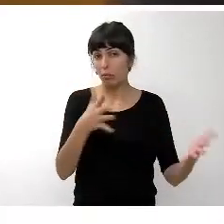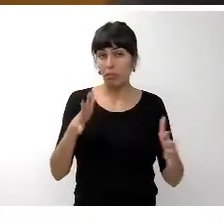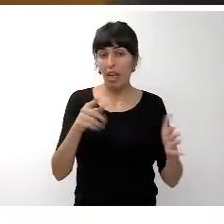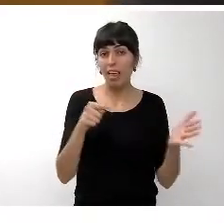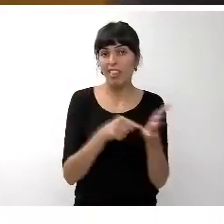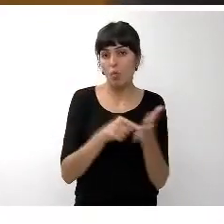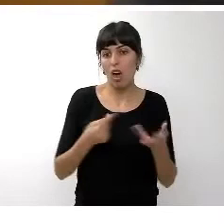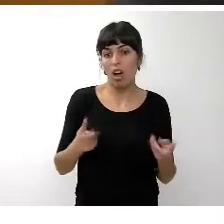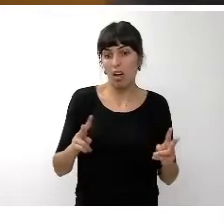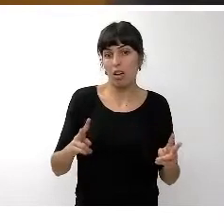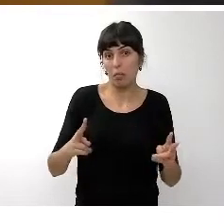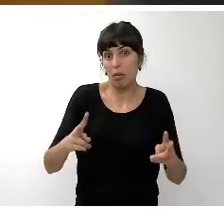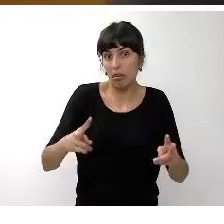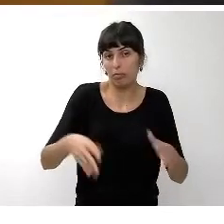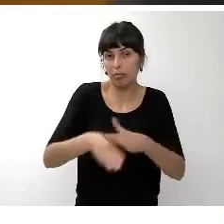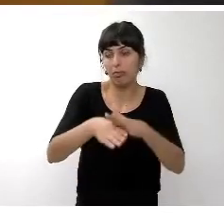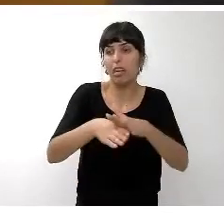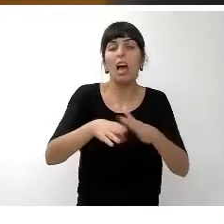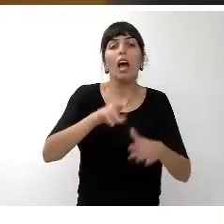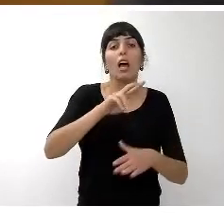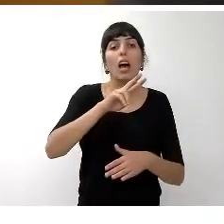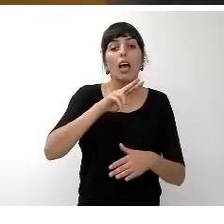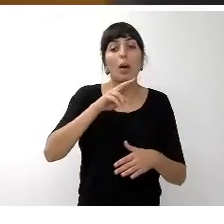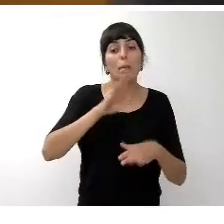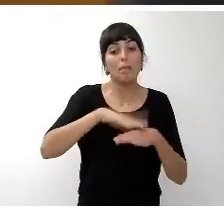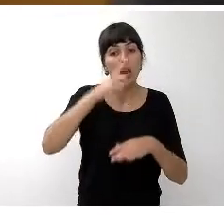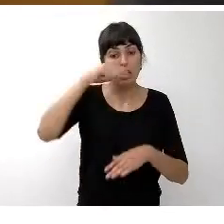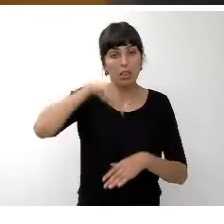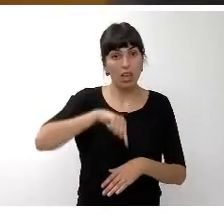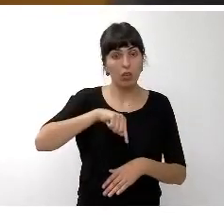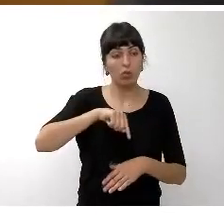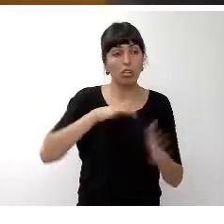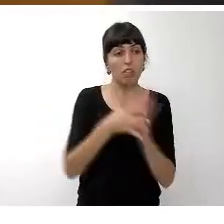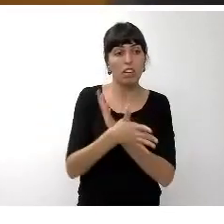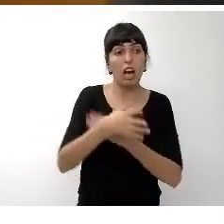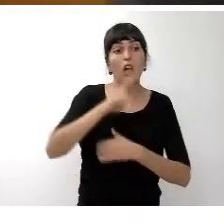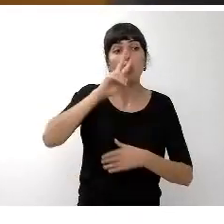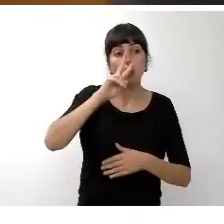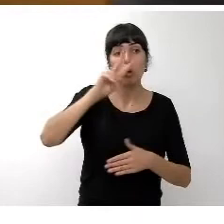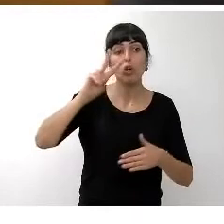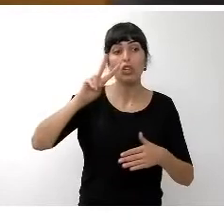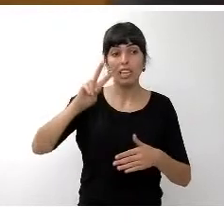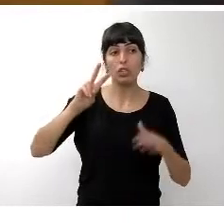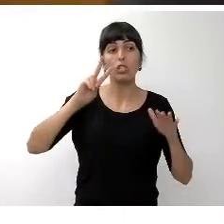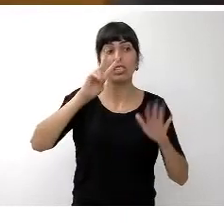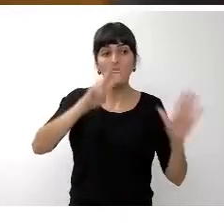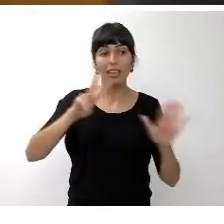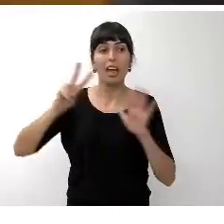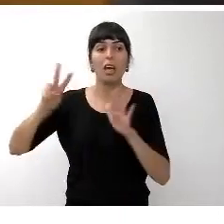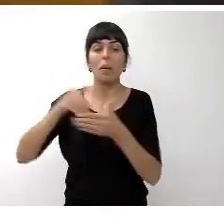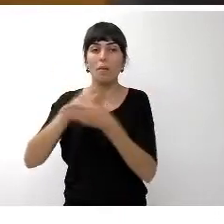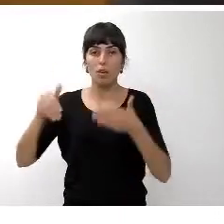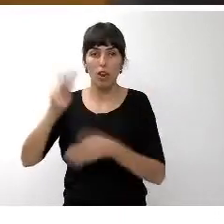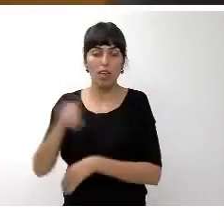viva del cabildo al cierre del 2015 ascenderá a 273 millones y medio de euros de los cuales 240 corresponden al